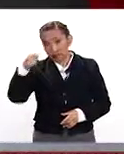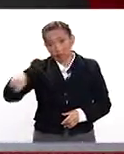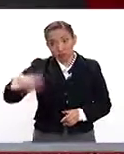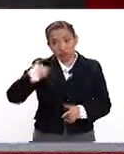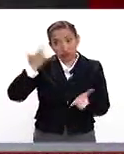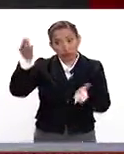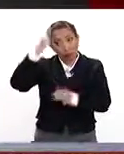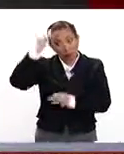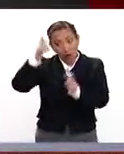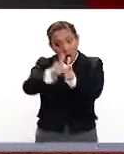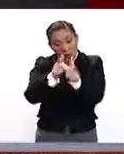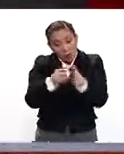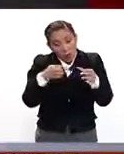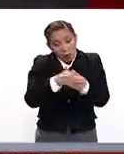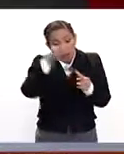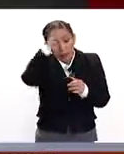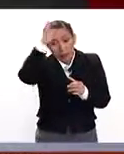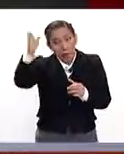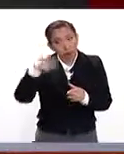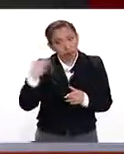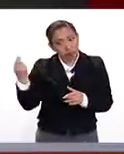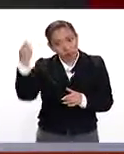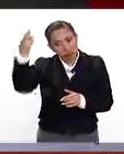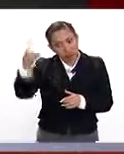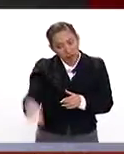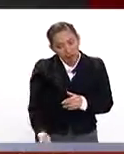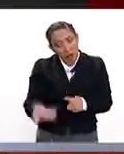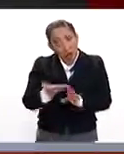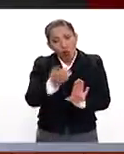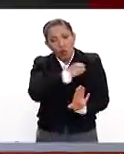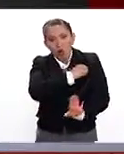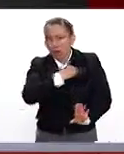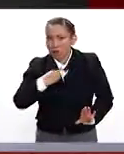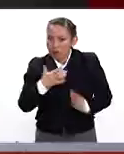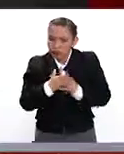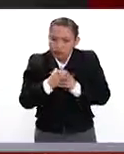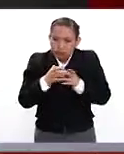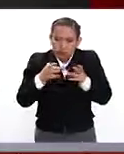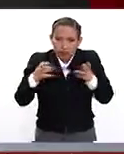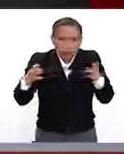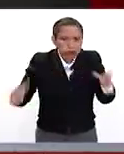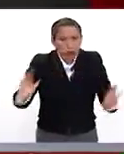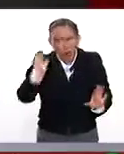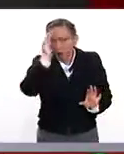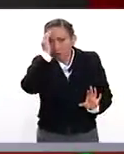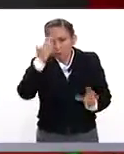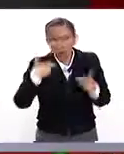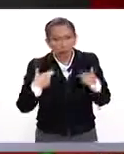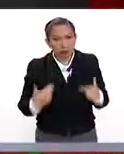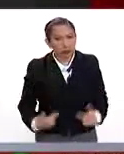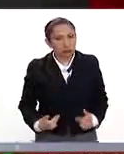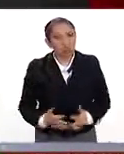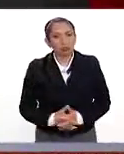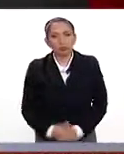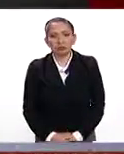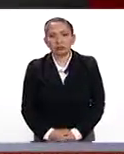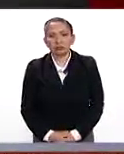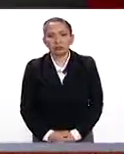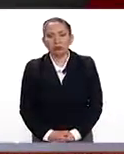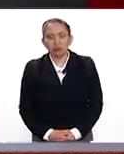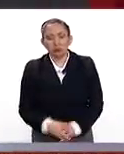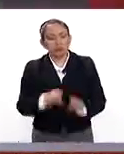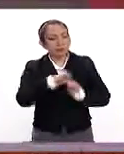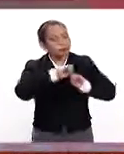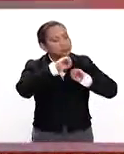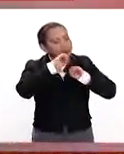en un cuerpo como el de bomberos se necesita también un gran compromiso con los seres humanos. Claro,